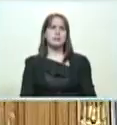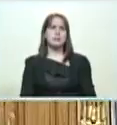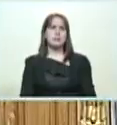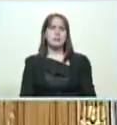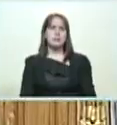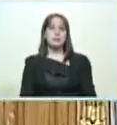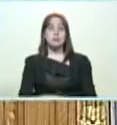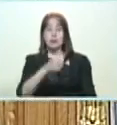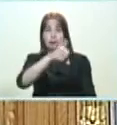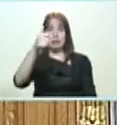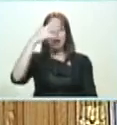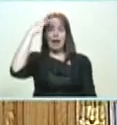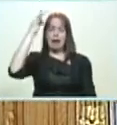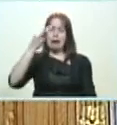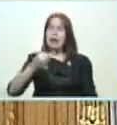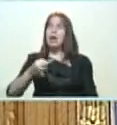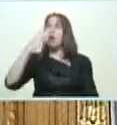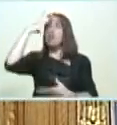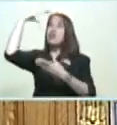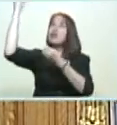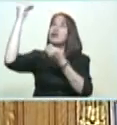Cada vez creo más en nuestro Dios.